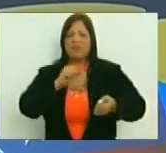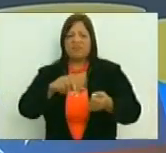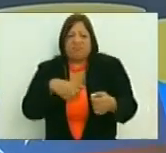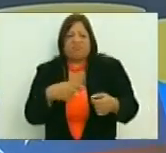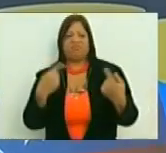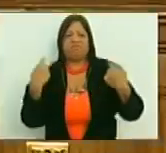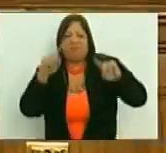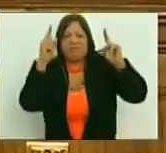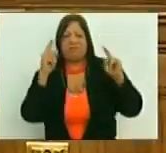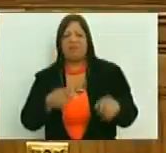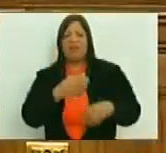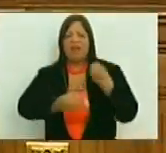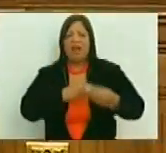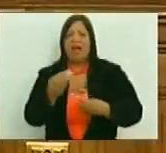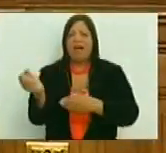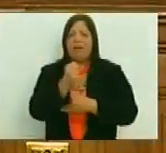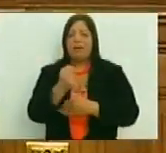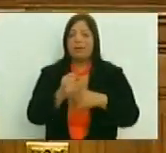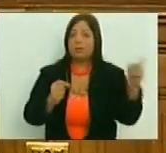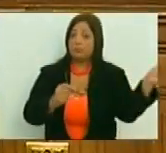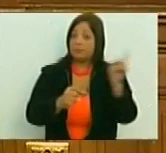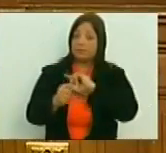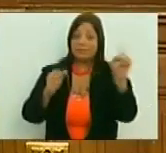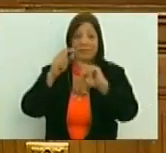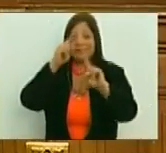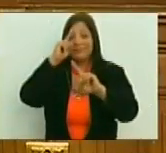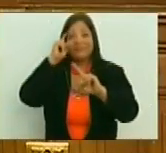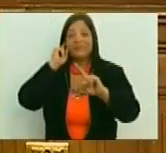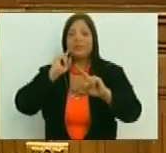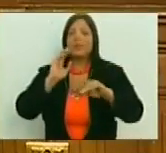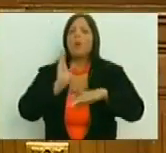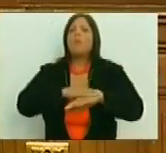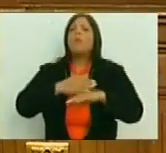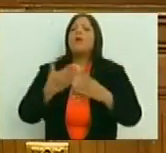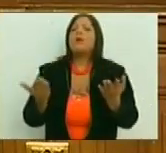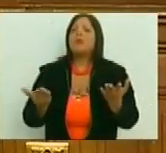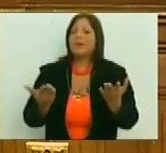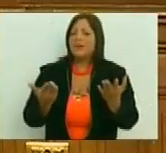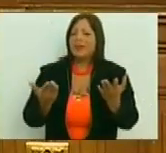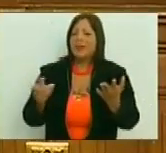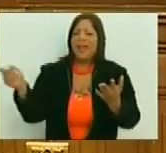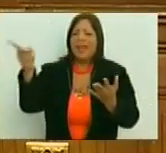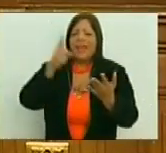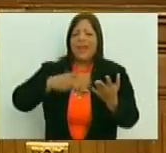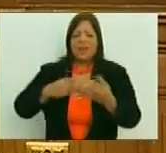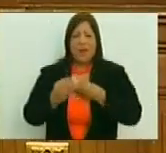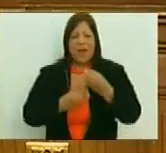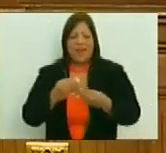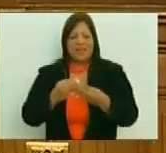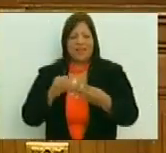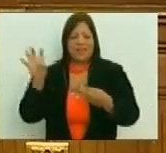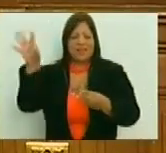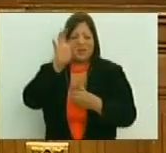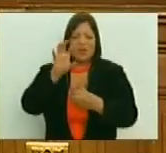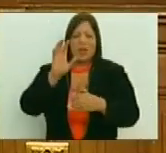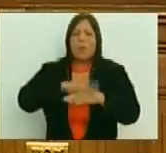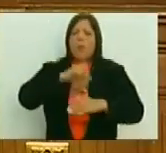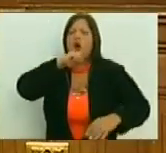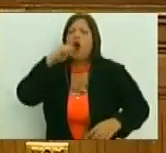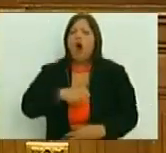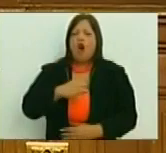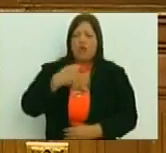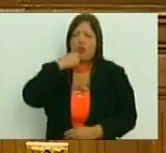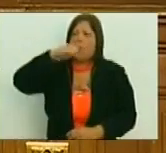que mejor se les antoje y ¿Por qué ellos hacen eso y por qué nos odian?